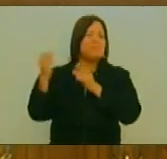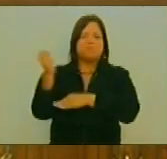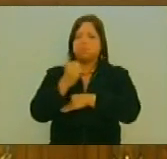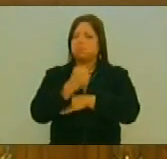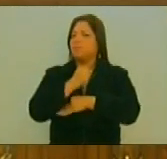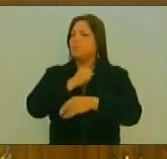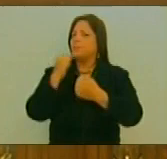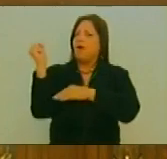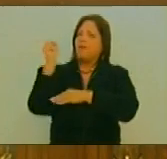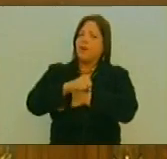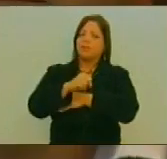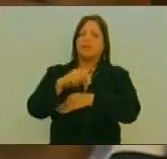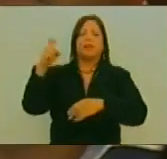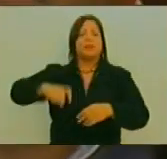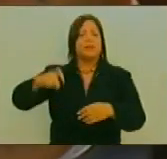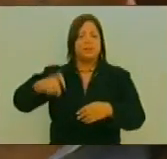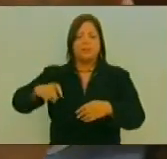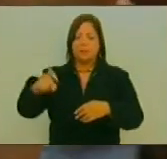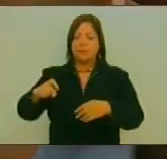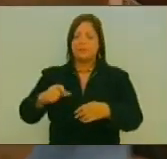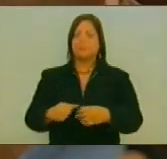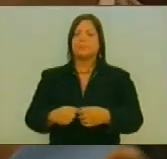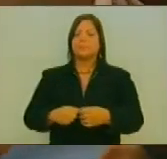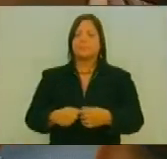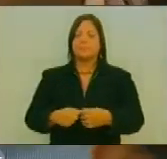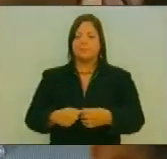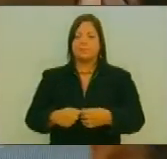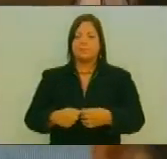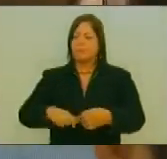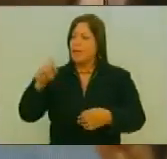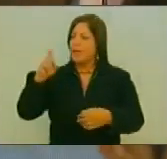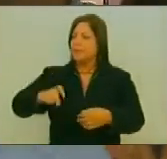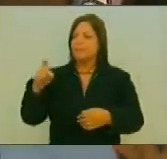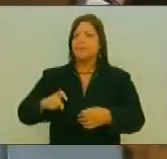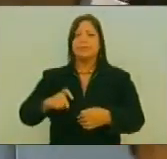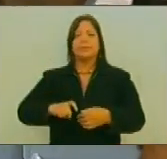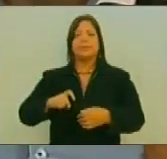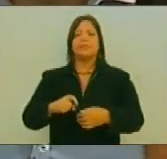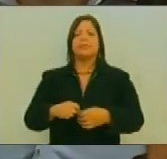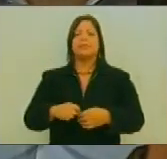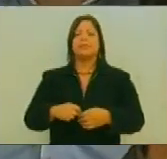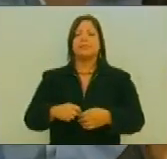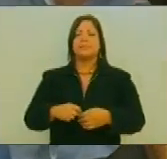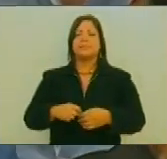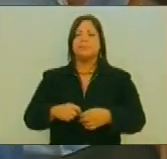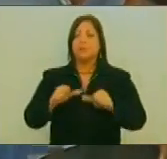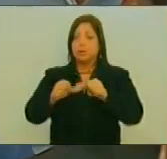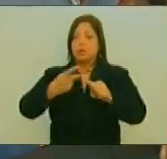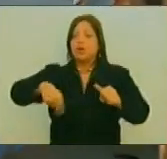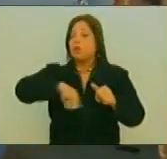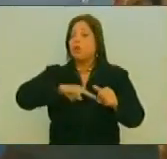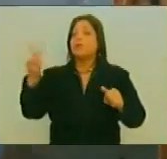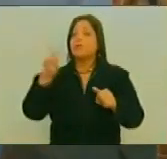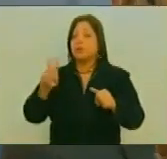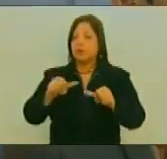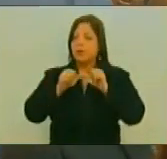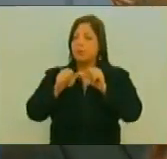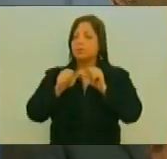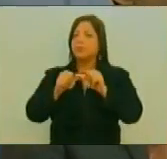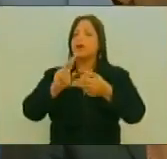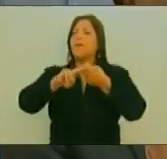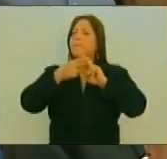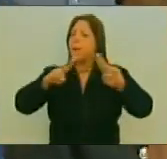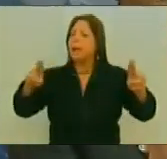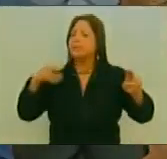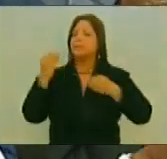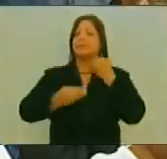Porque Es Necesario Es Necesario Lograr Que En Nuestro País Nosotros Concretemos La